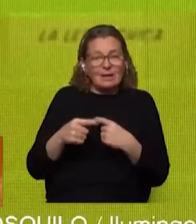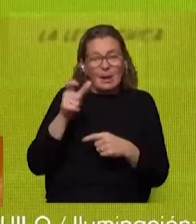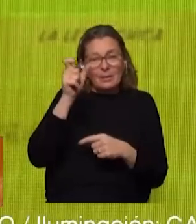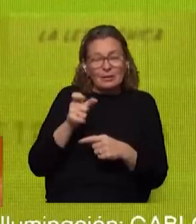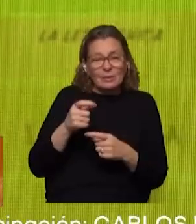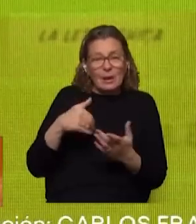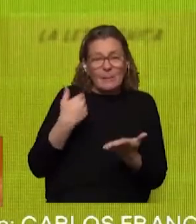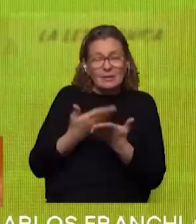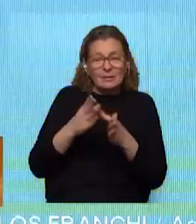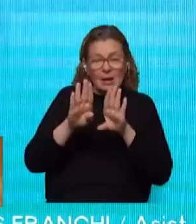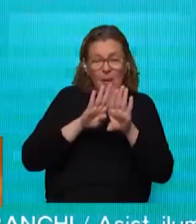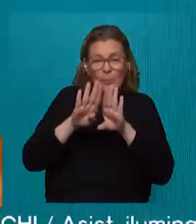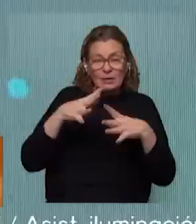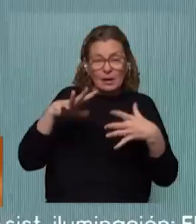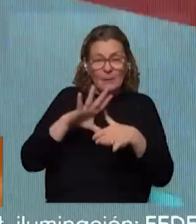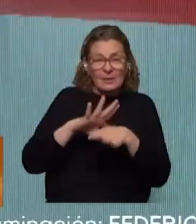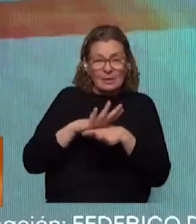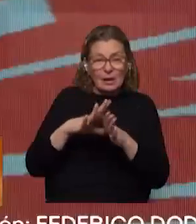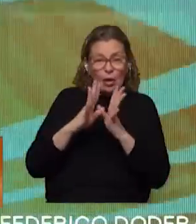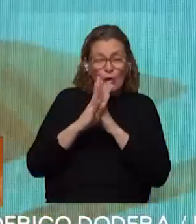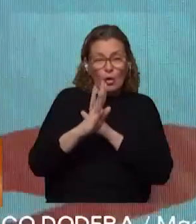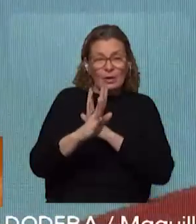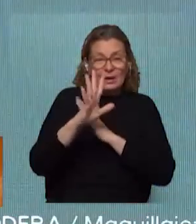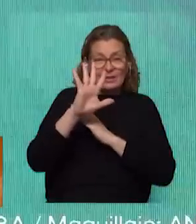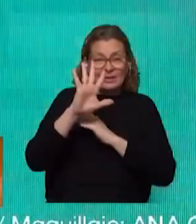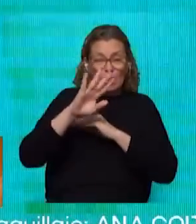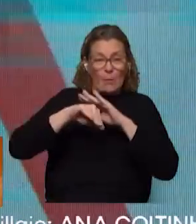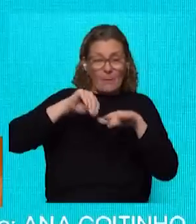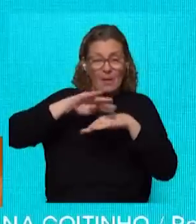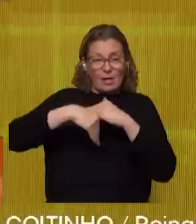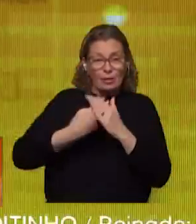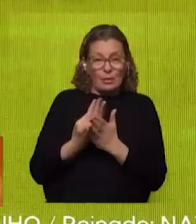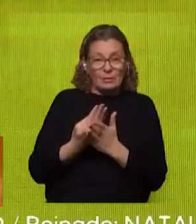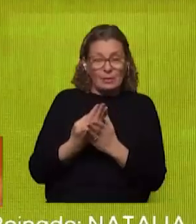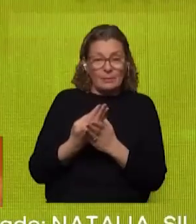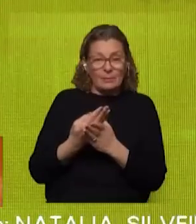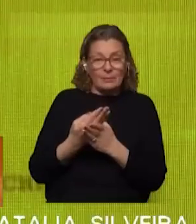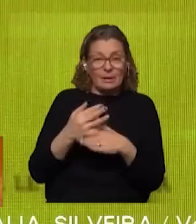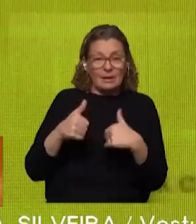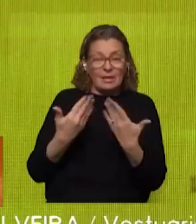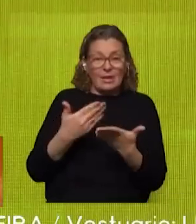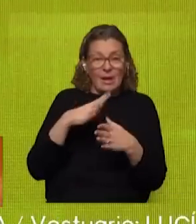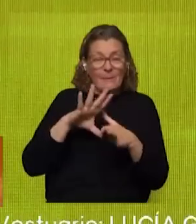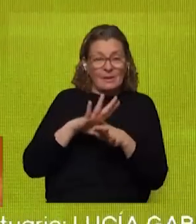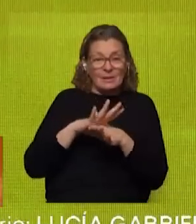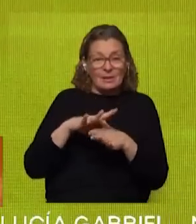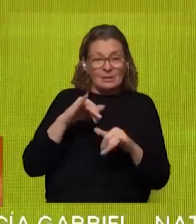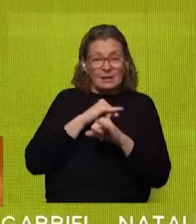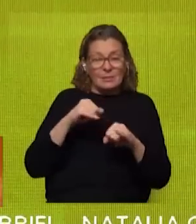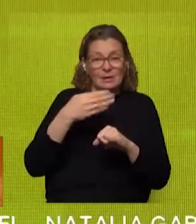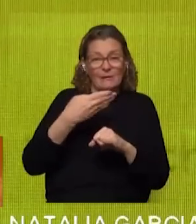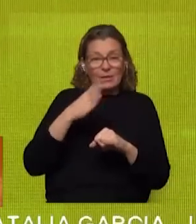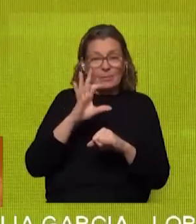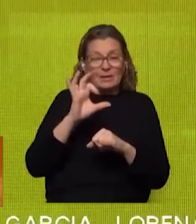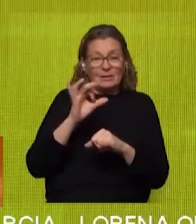gente se presenta a las puertas del Mides y hace colas desde las cinco de la mañana a veces para algunas prestaciones que da el Mides y terminan ¿dónde? en BPS